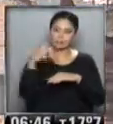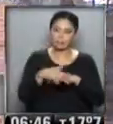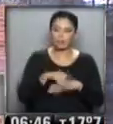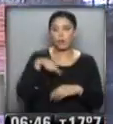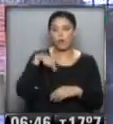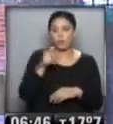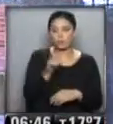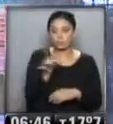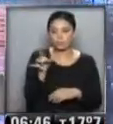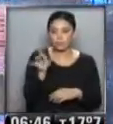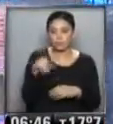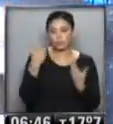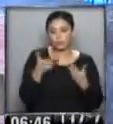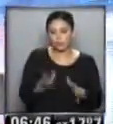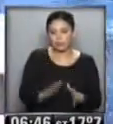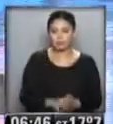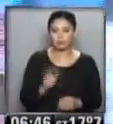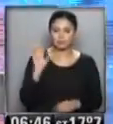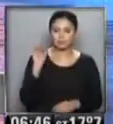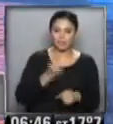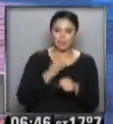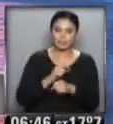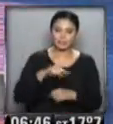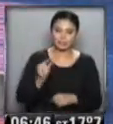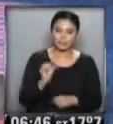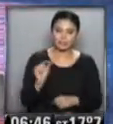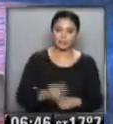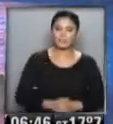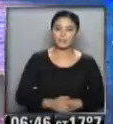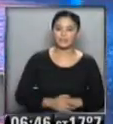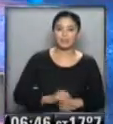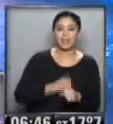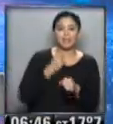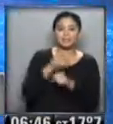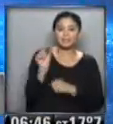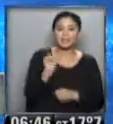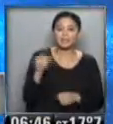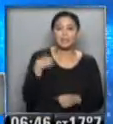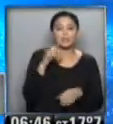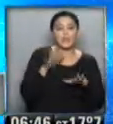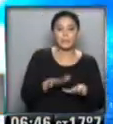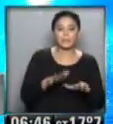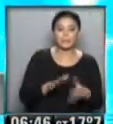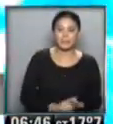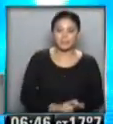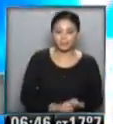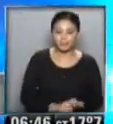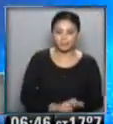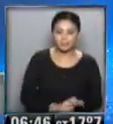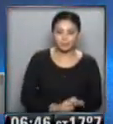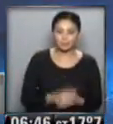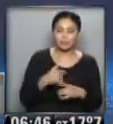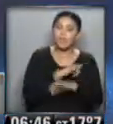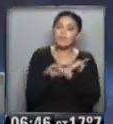de acuerdo a los pronogramas contemplados, hasta luego... ...hasta luego Hugo querido, hasta luego, te estamos esperando en cualquier momento Hugo...